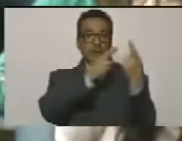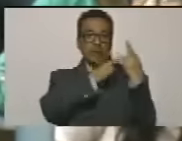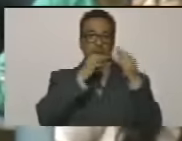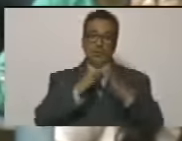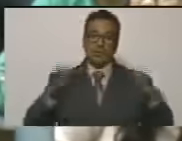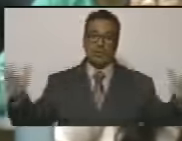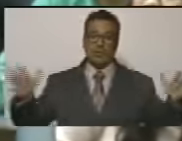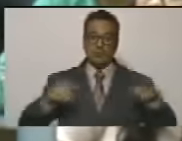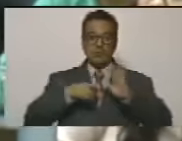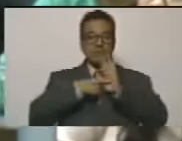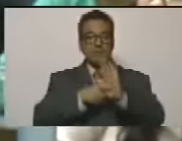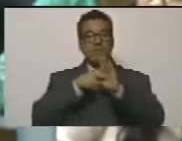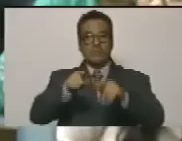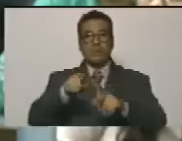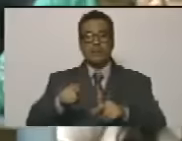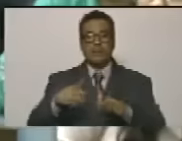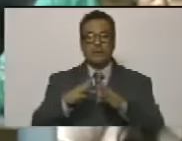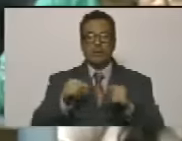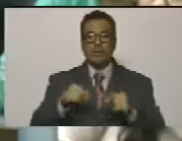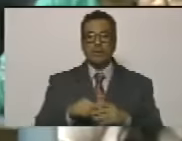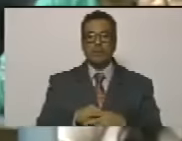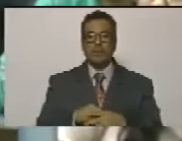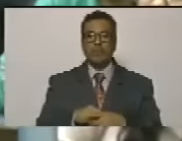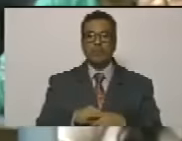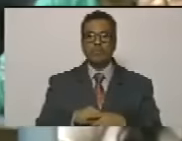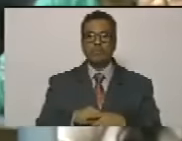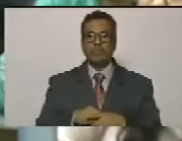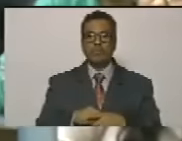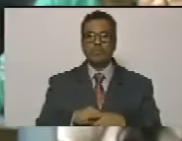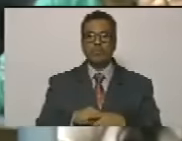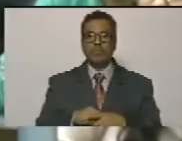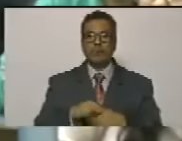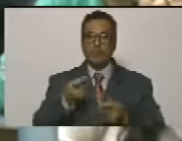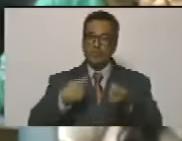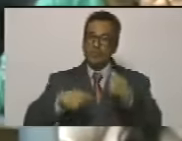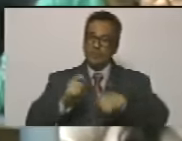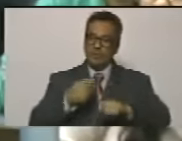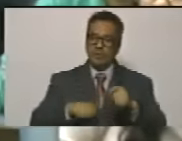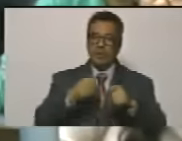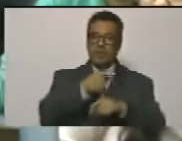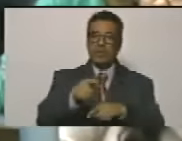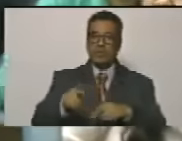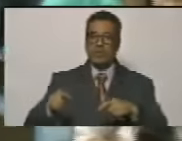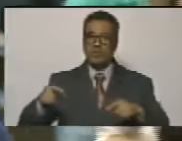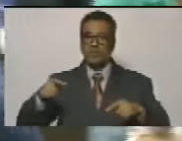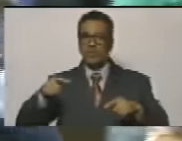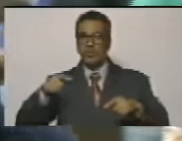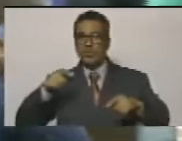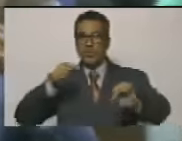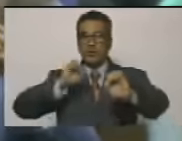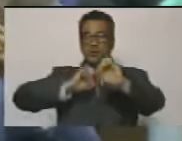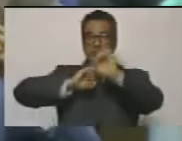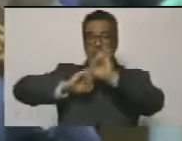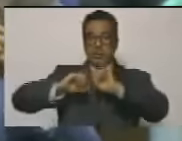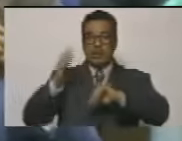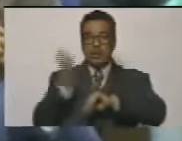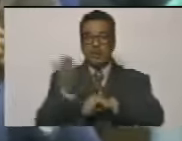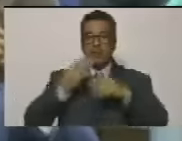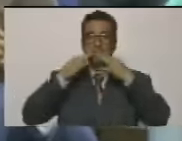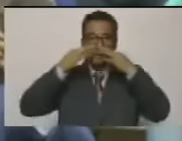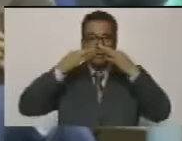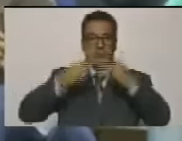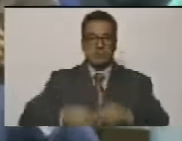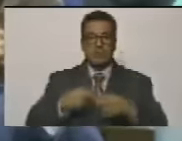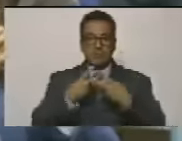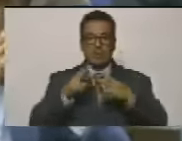enorme de enfrentar esos canallas para negociar con ellos y evitar una agresión garantizar